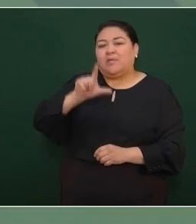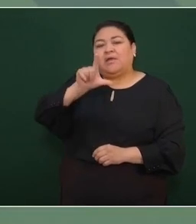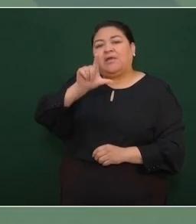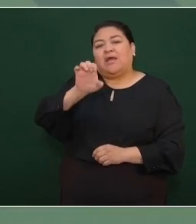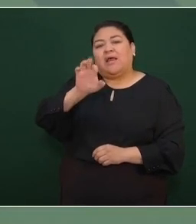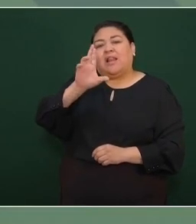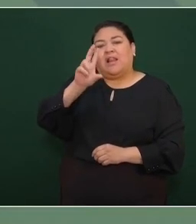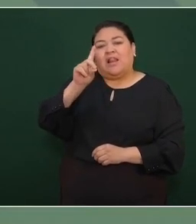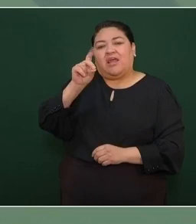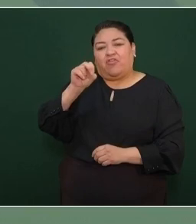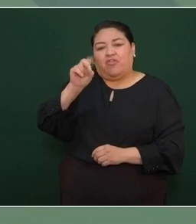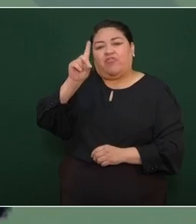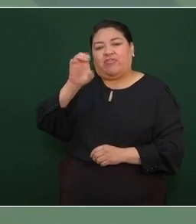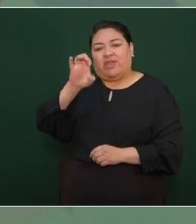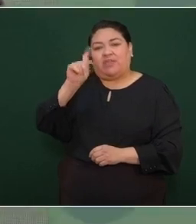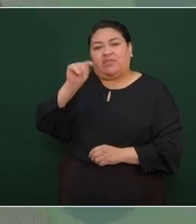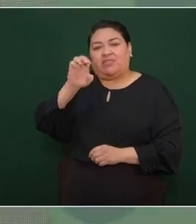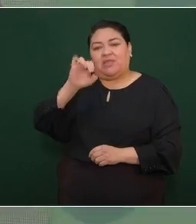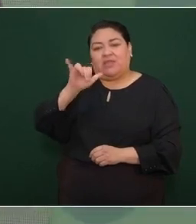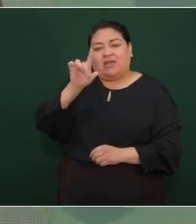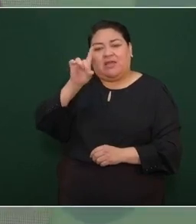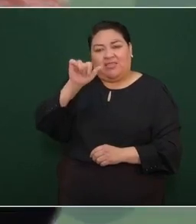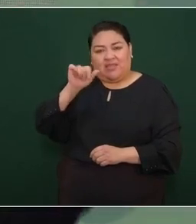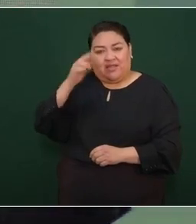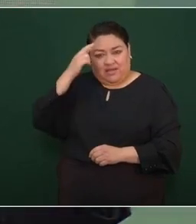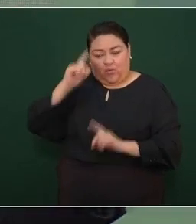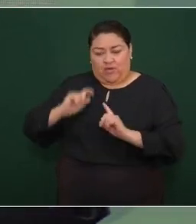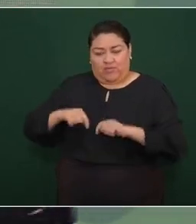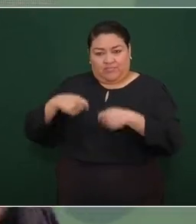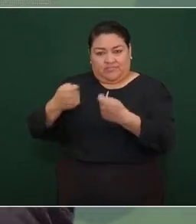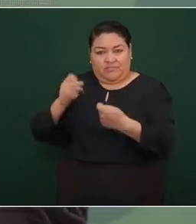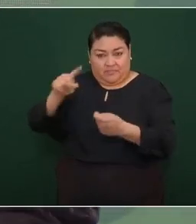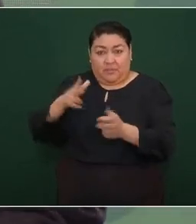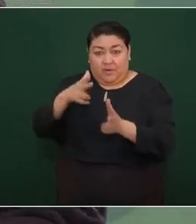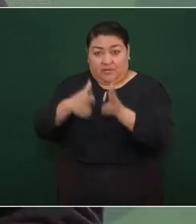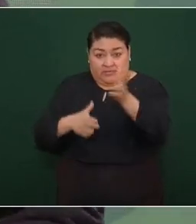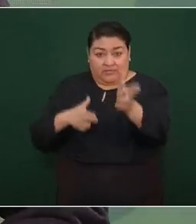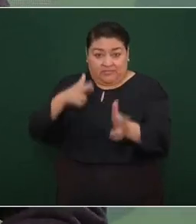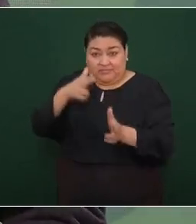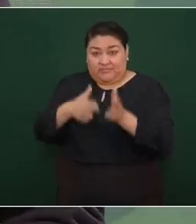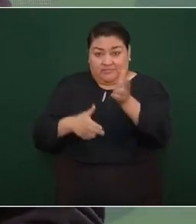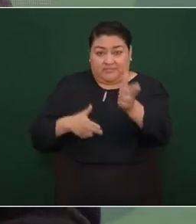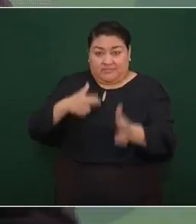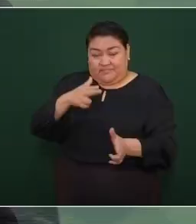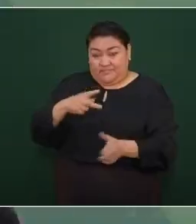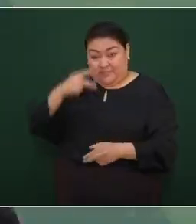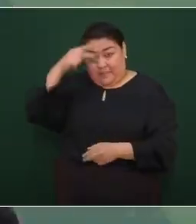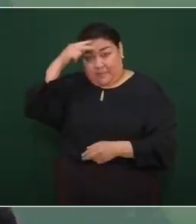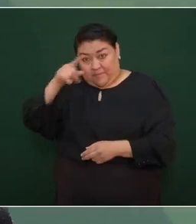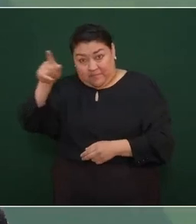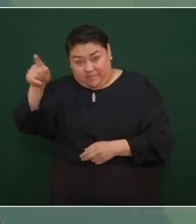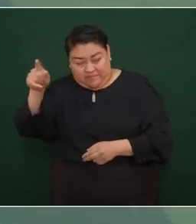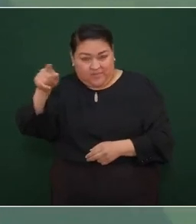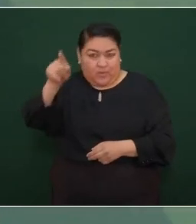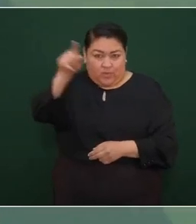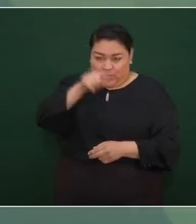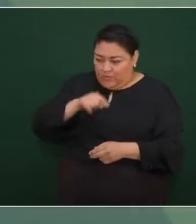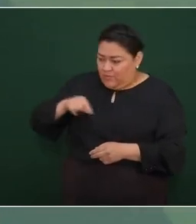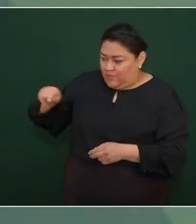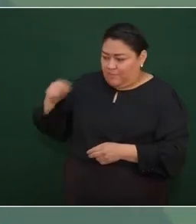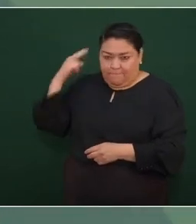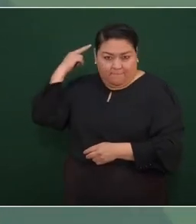el tren de México a Veracruz